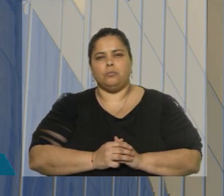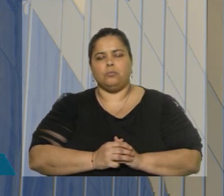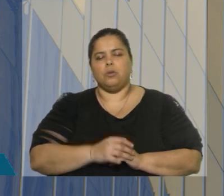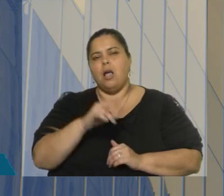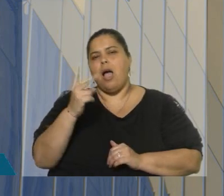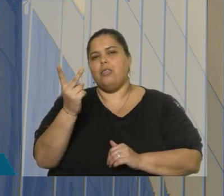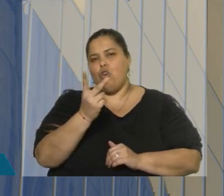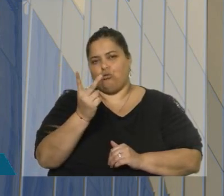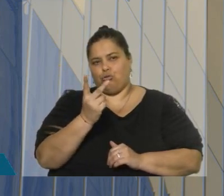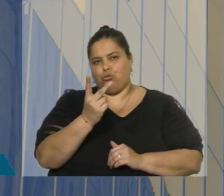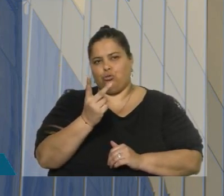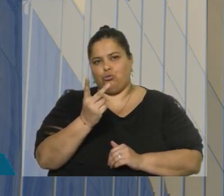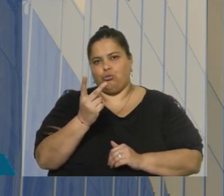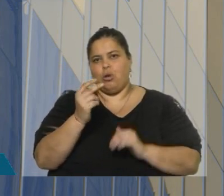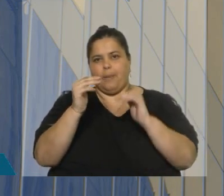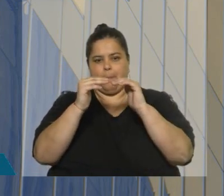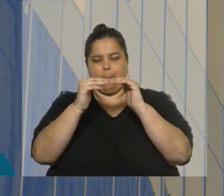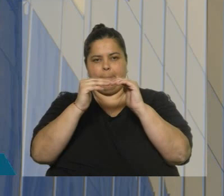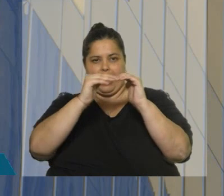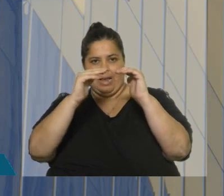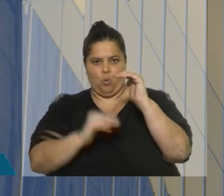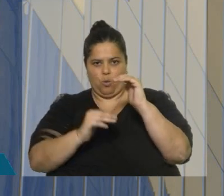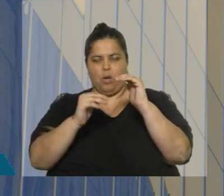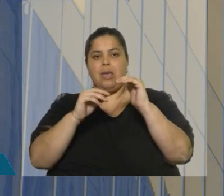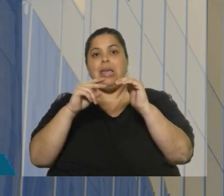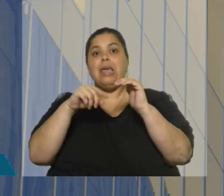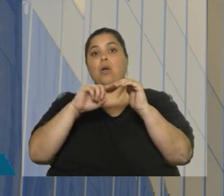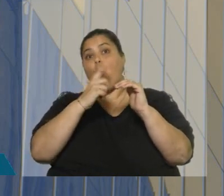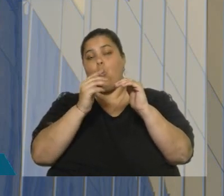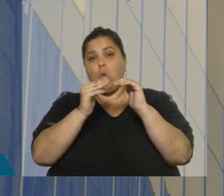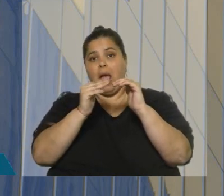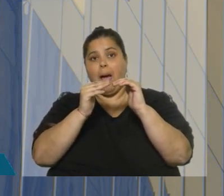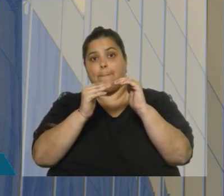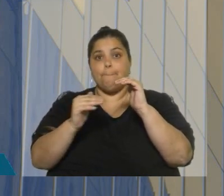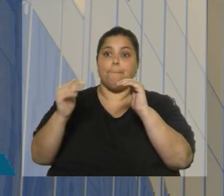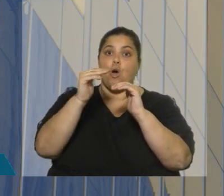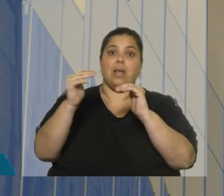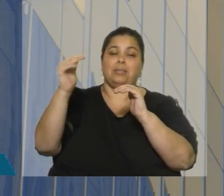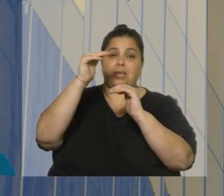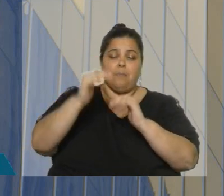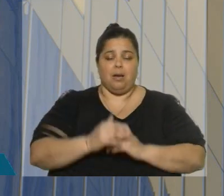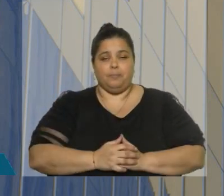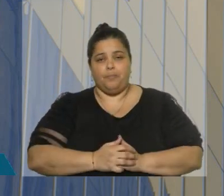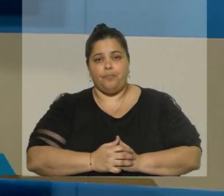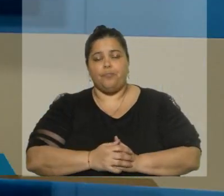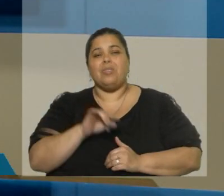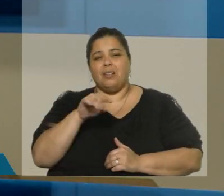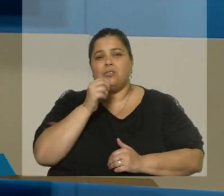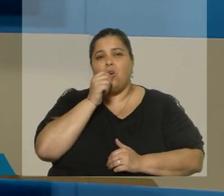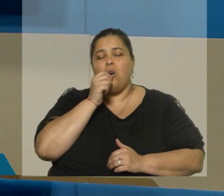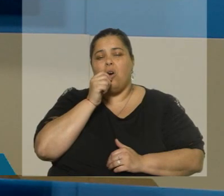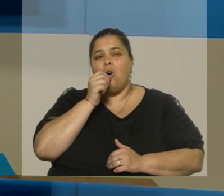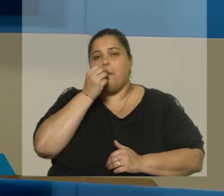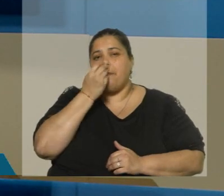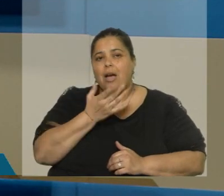ellas en el último escalón, y una de ellas dos escalones por encima. Lograr mejoría en estas